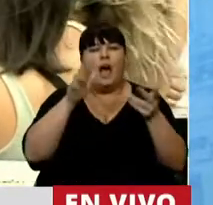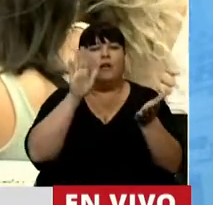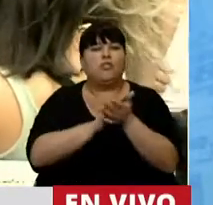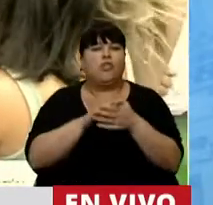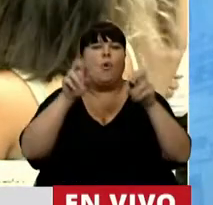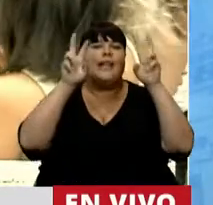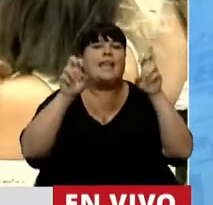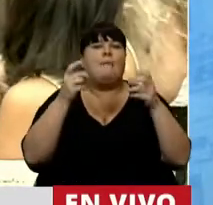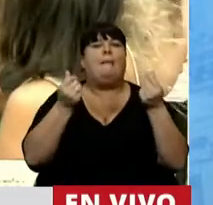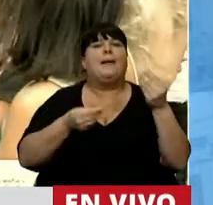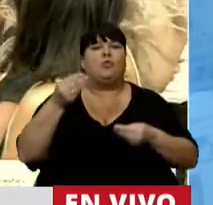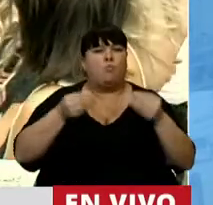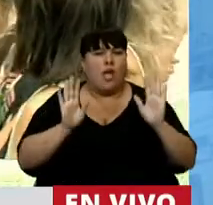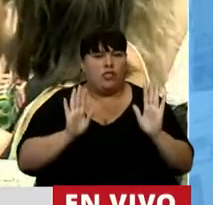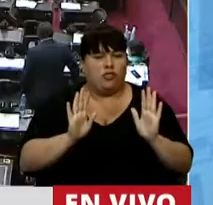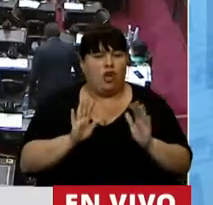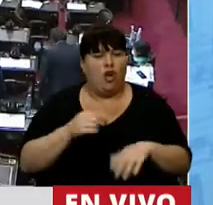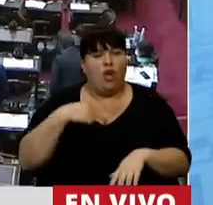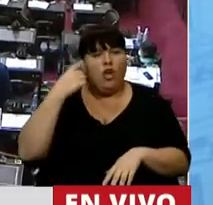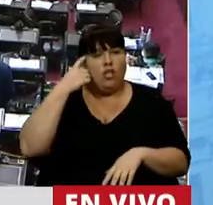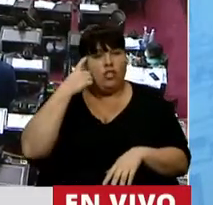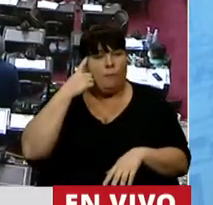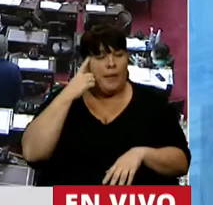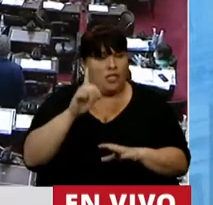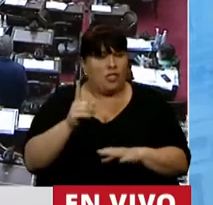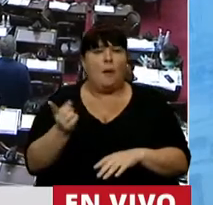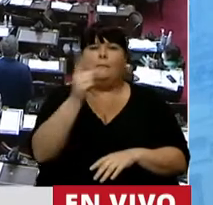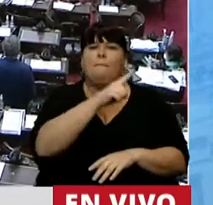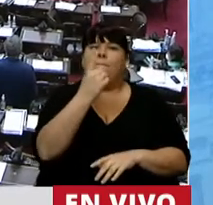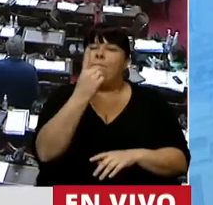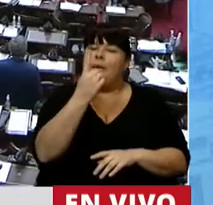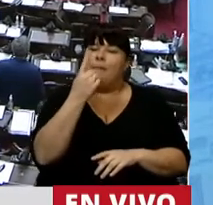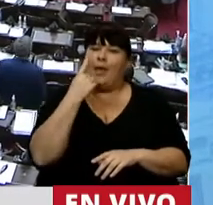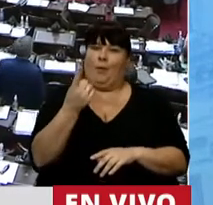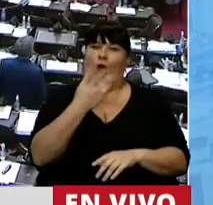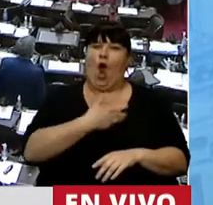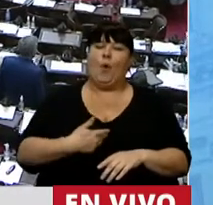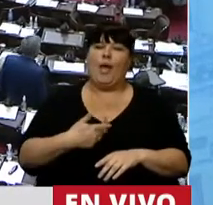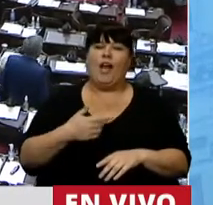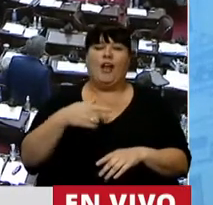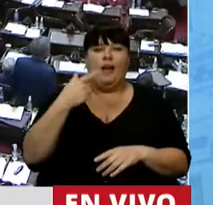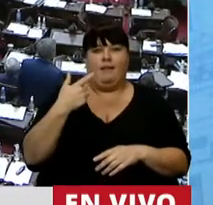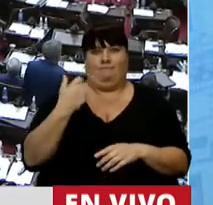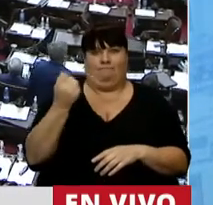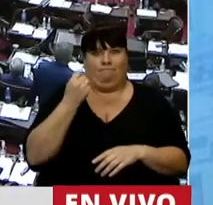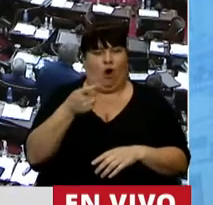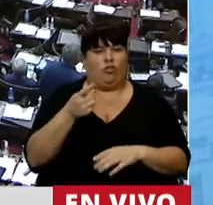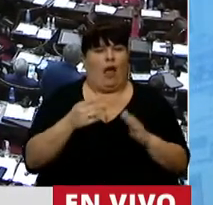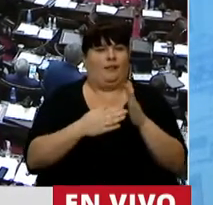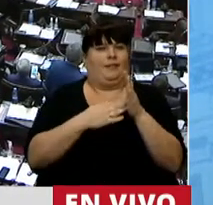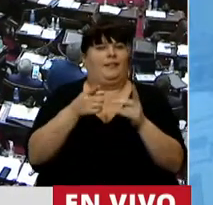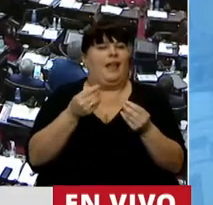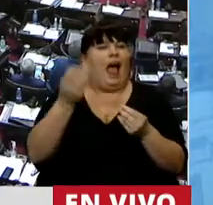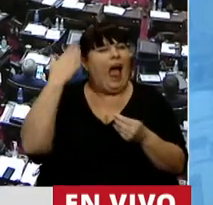a un tema de presupuesto. Creo que la primera señal que envió nuestro gobierno es haber jerarquizado esa